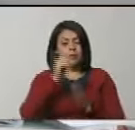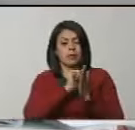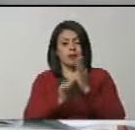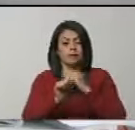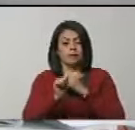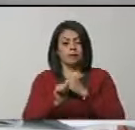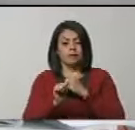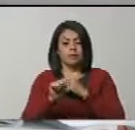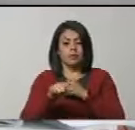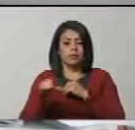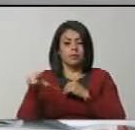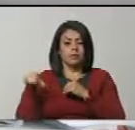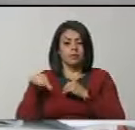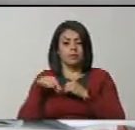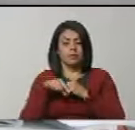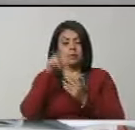artículo.